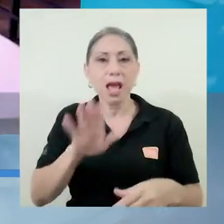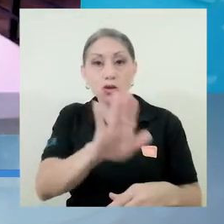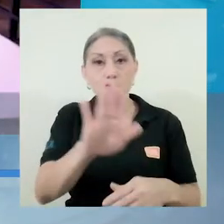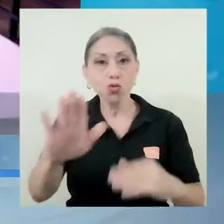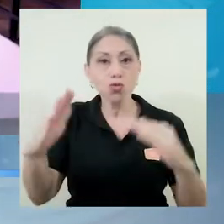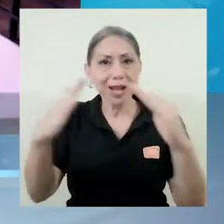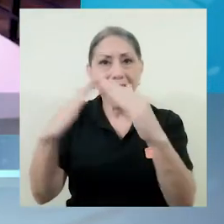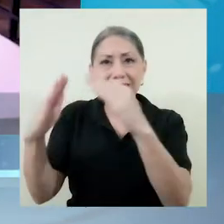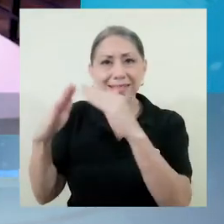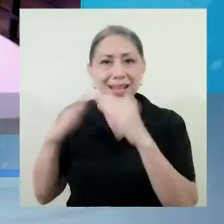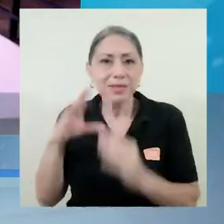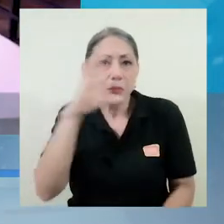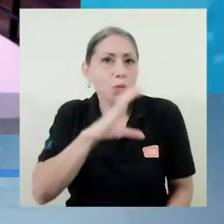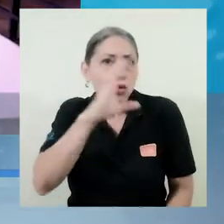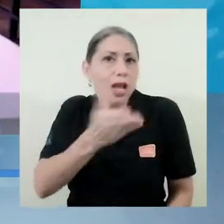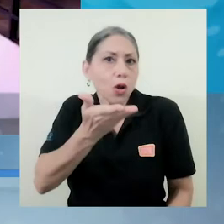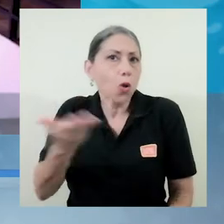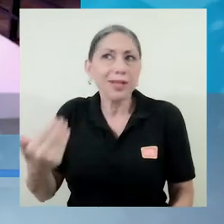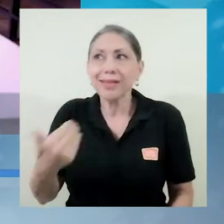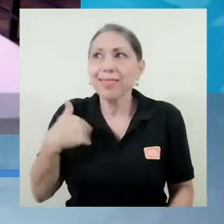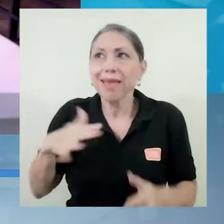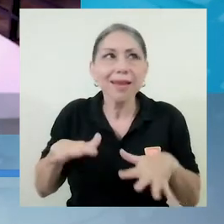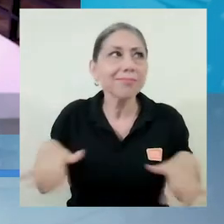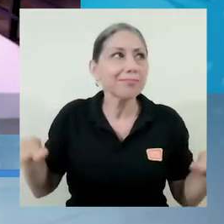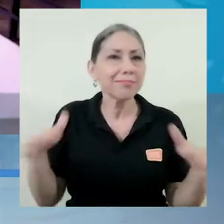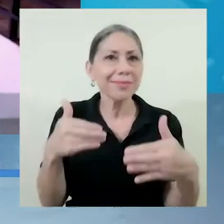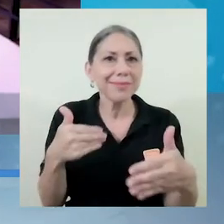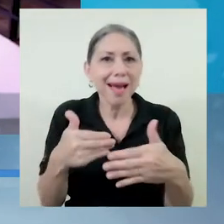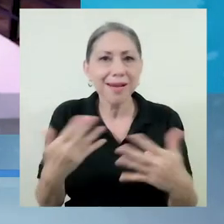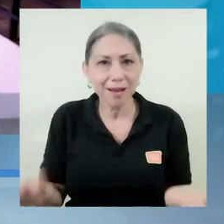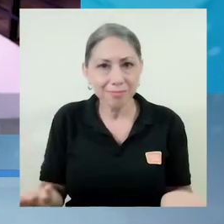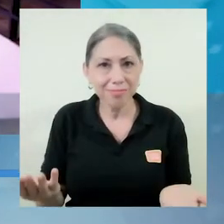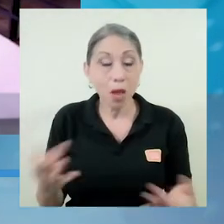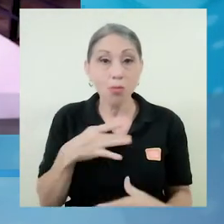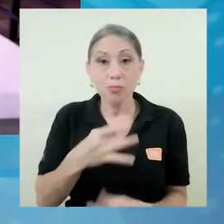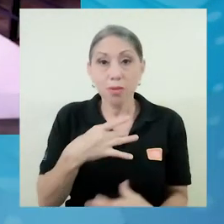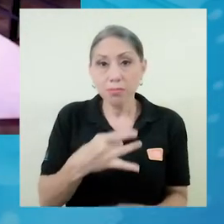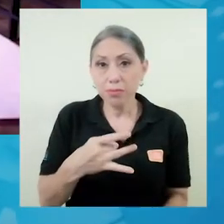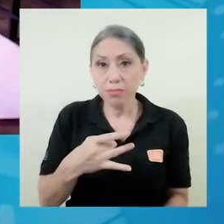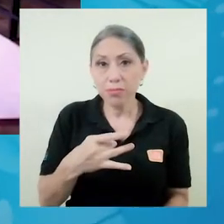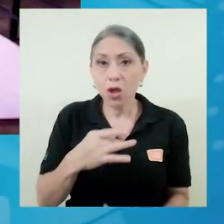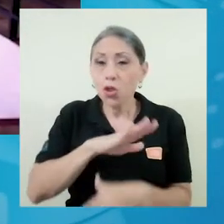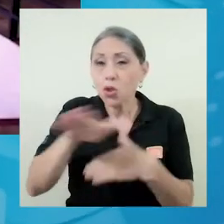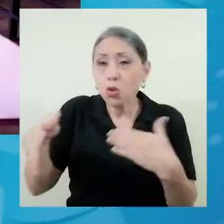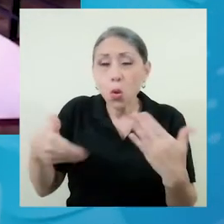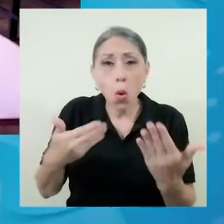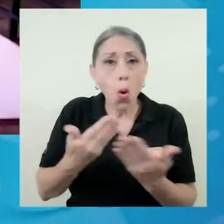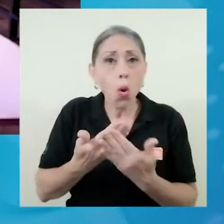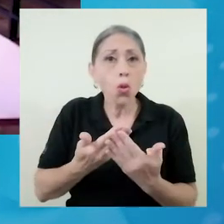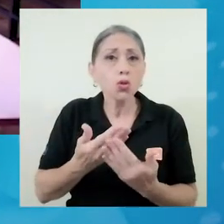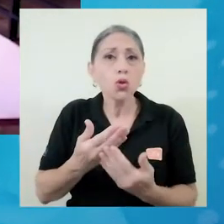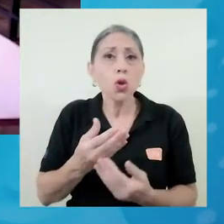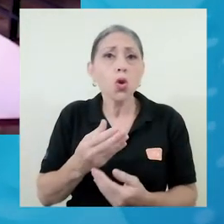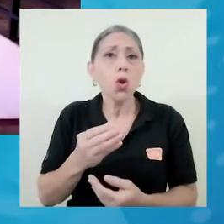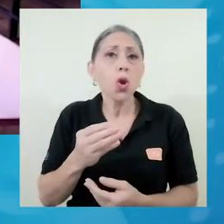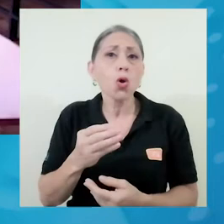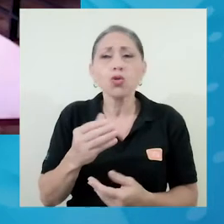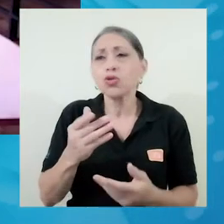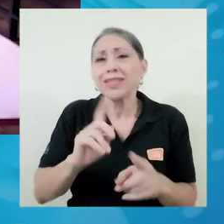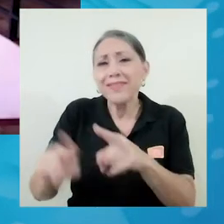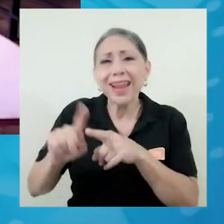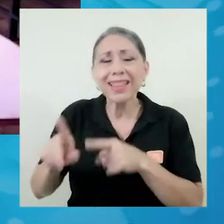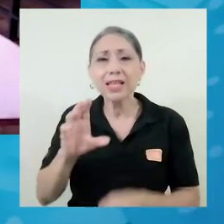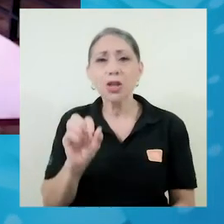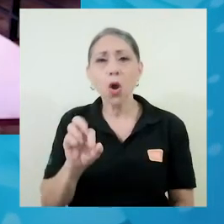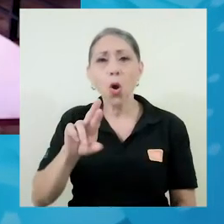sus casas cosas que tienen a la mano. Y fue muy interesante porque todos los organismos que nosotros vemos durante